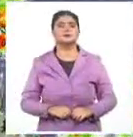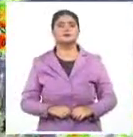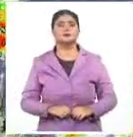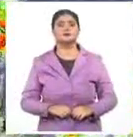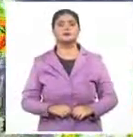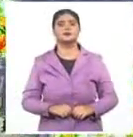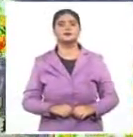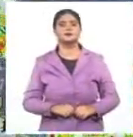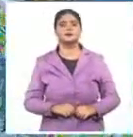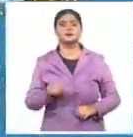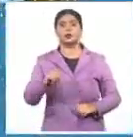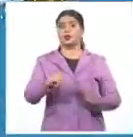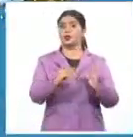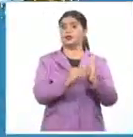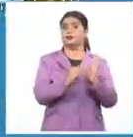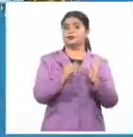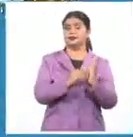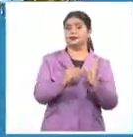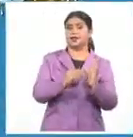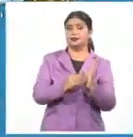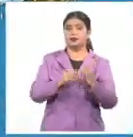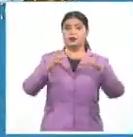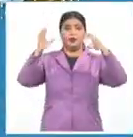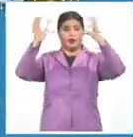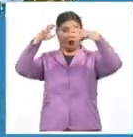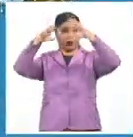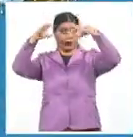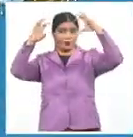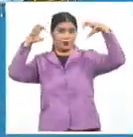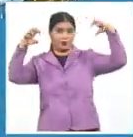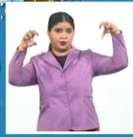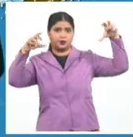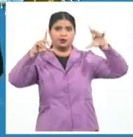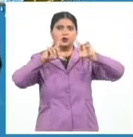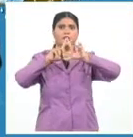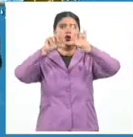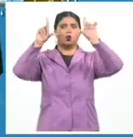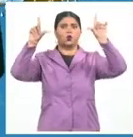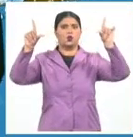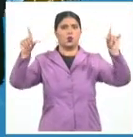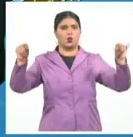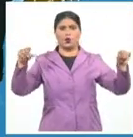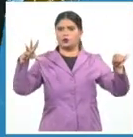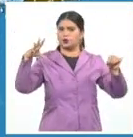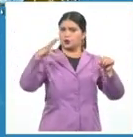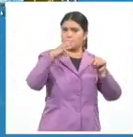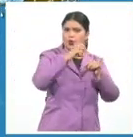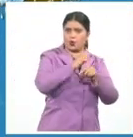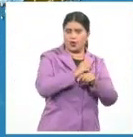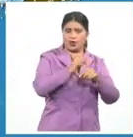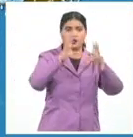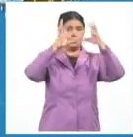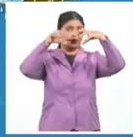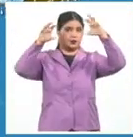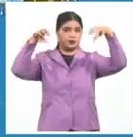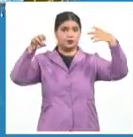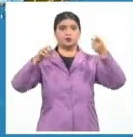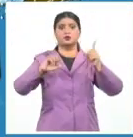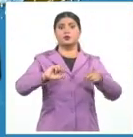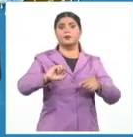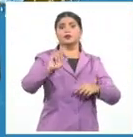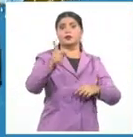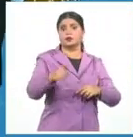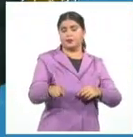vamos a tener una tarde con predominio de nublados en todo el territorio nacional, vamos a tener algunos chubascos y tormentas